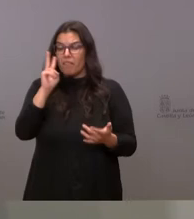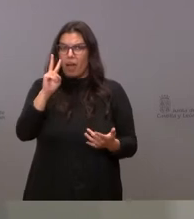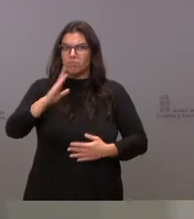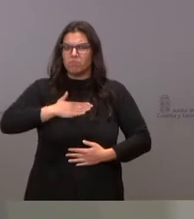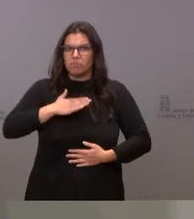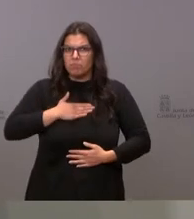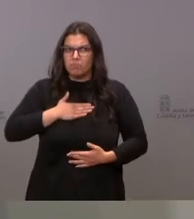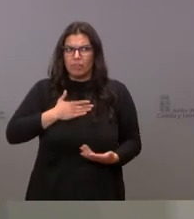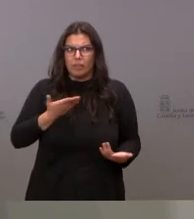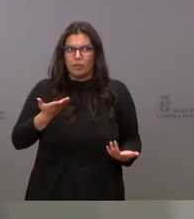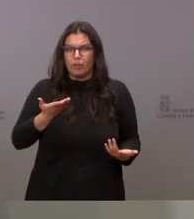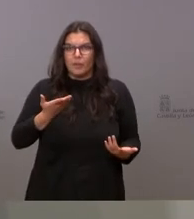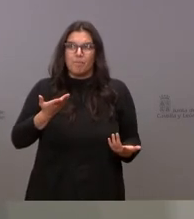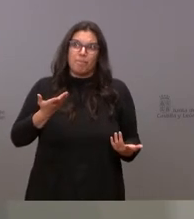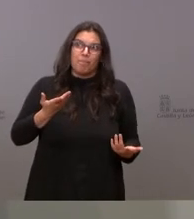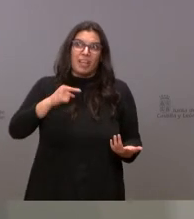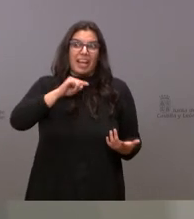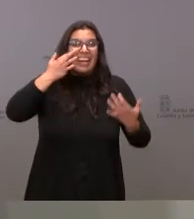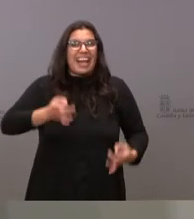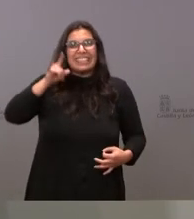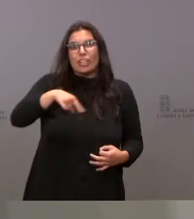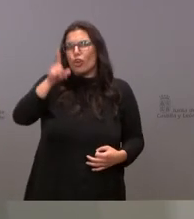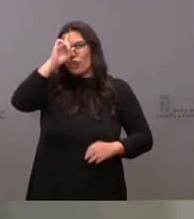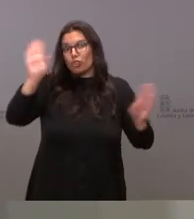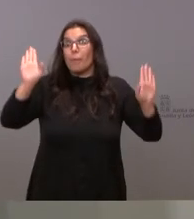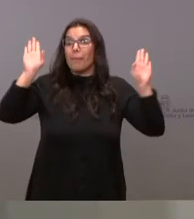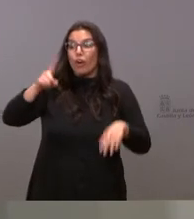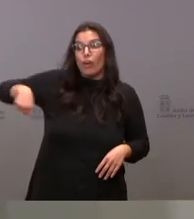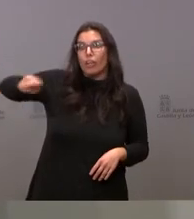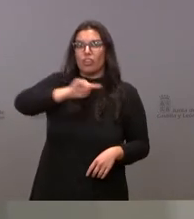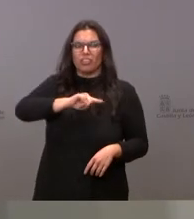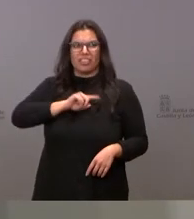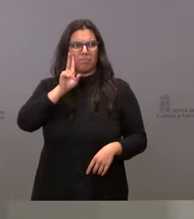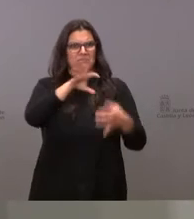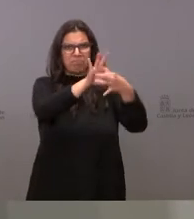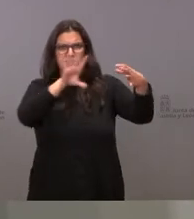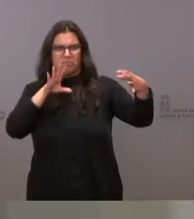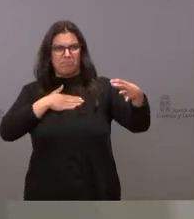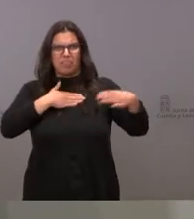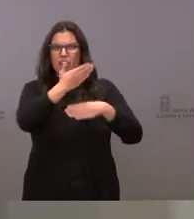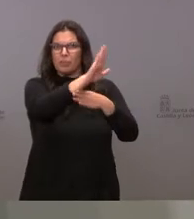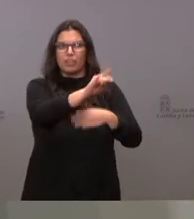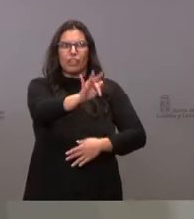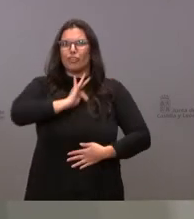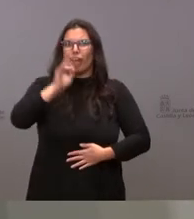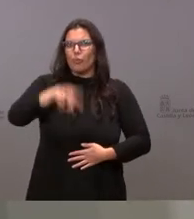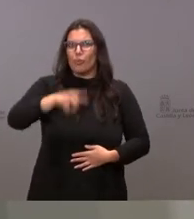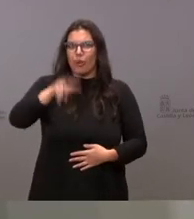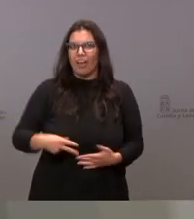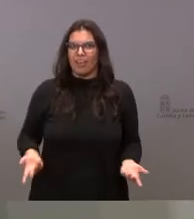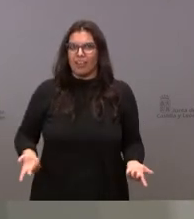sienten, no digo si es real o no, pero sienten la desafección y sienten que a ellos nunca les toca. Cuando ocurren cosas